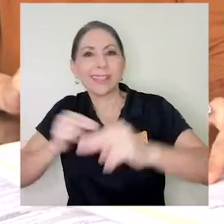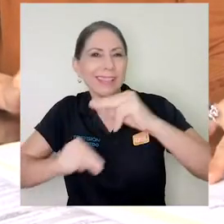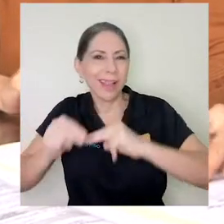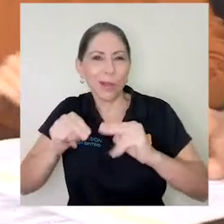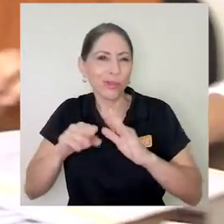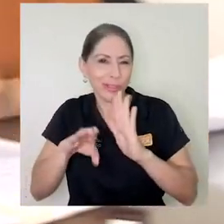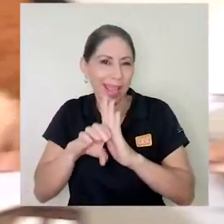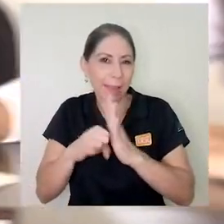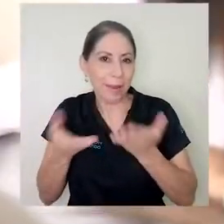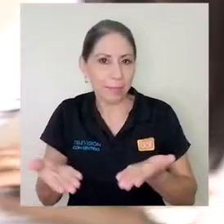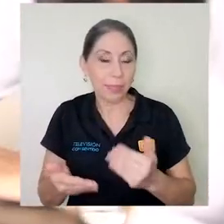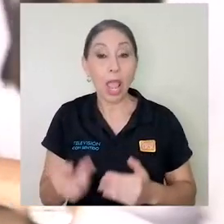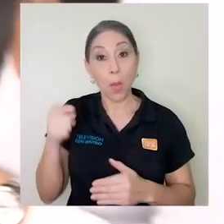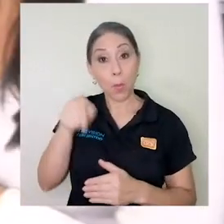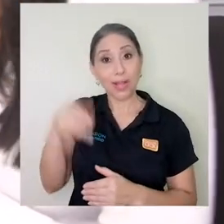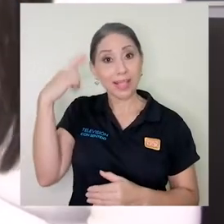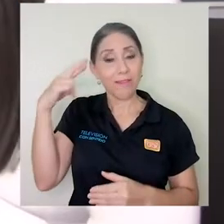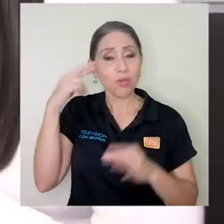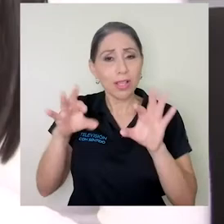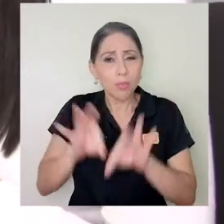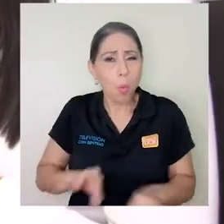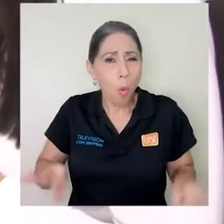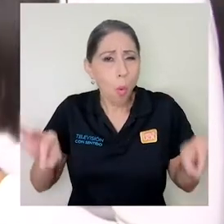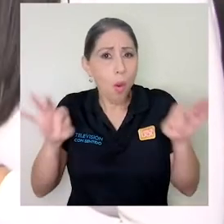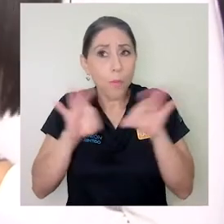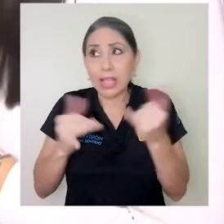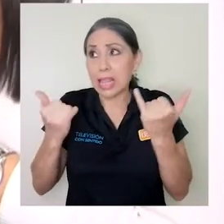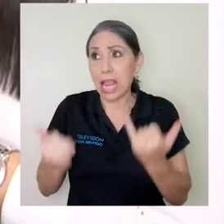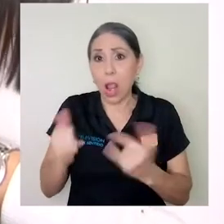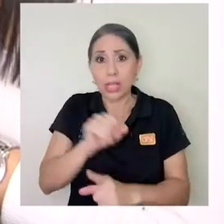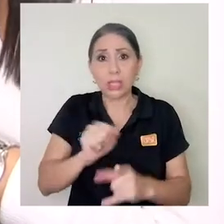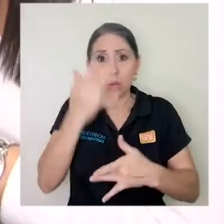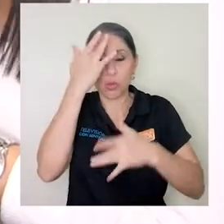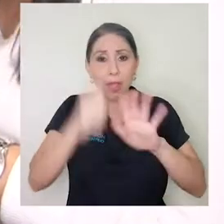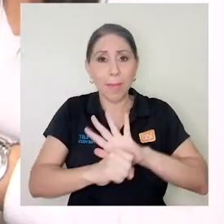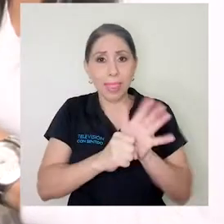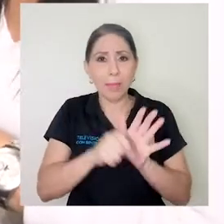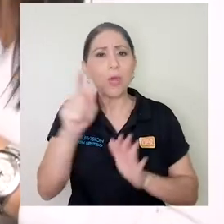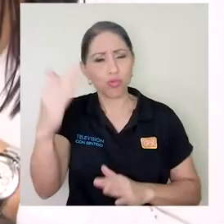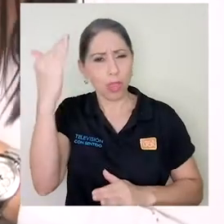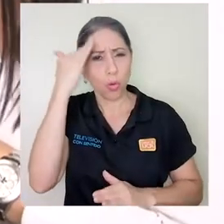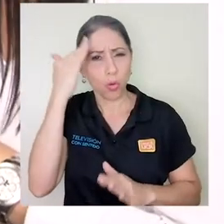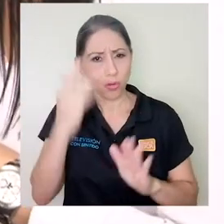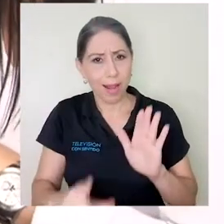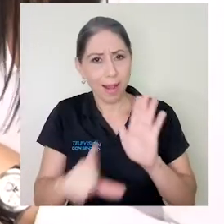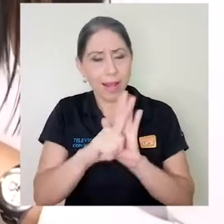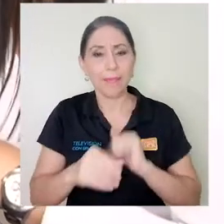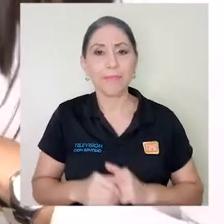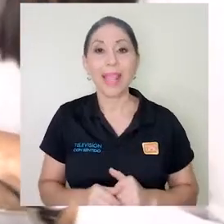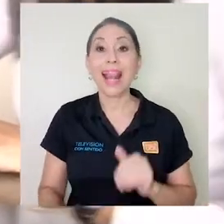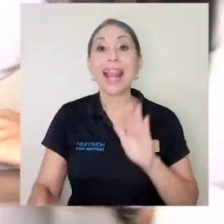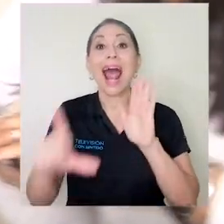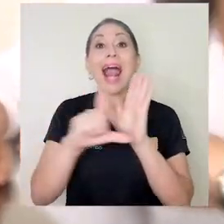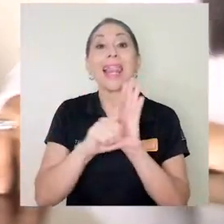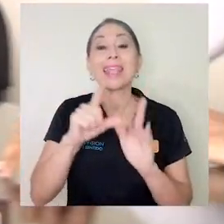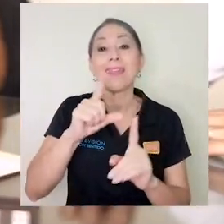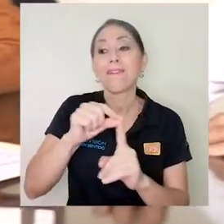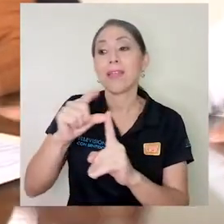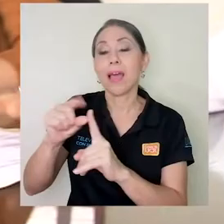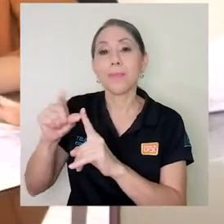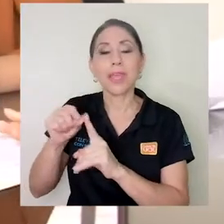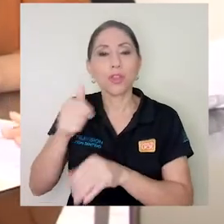Por esta razón, es tan importante que en este contexto de pandemia usted la conozca. La Ley de